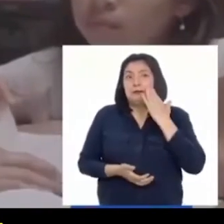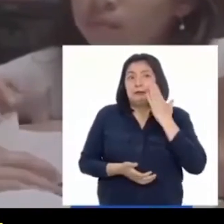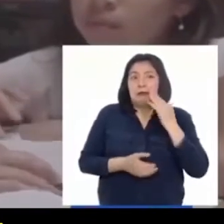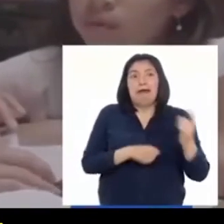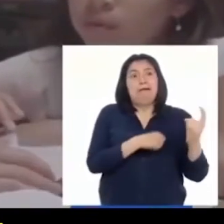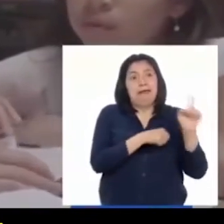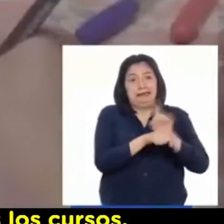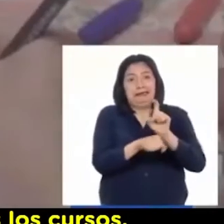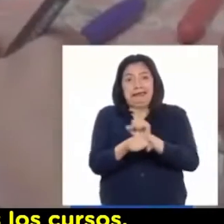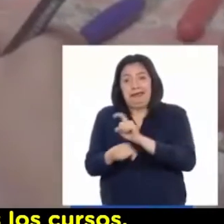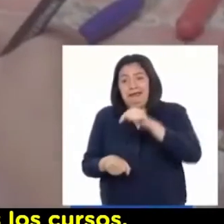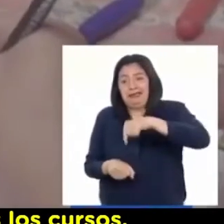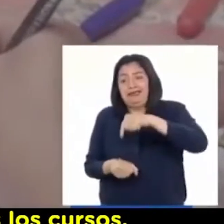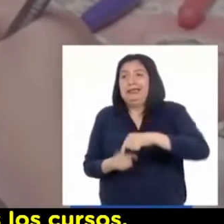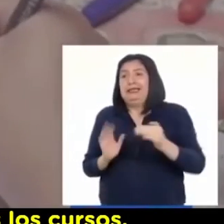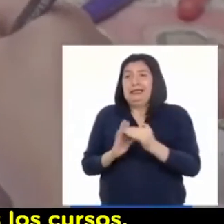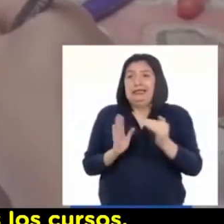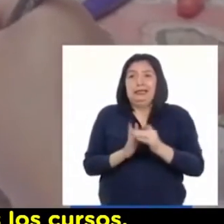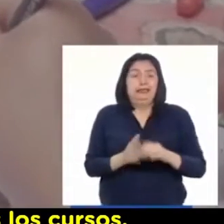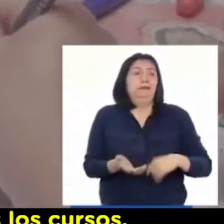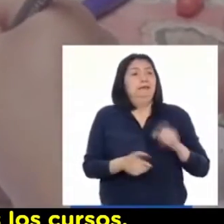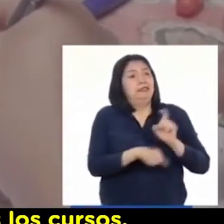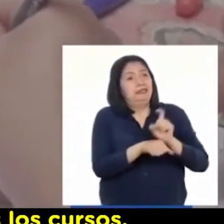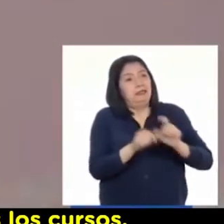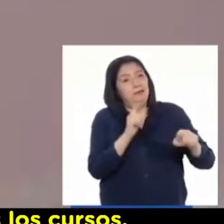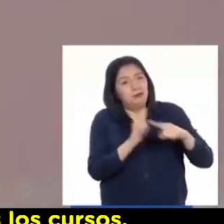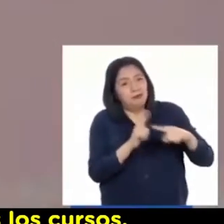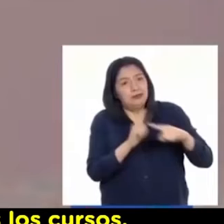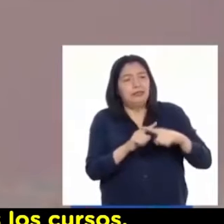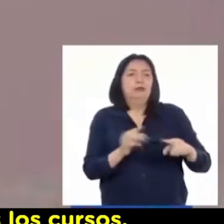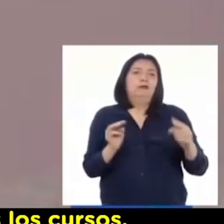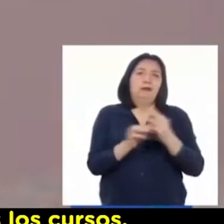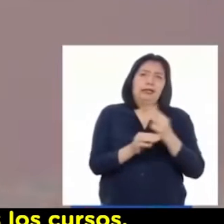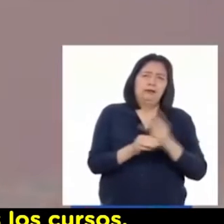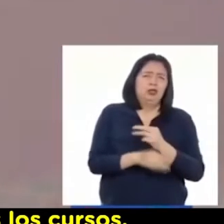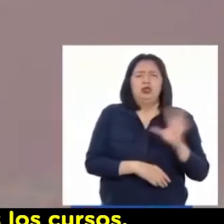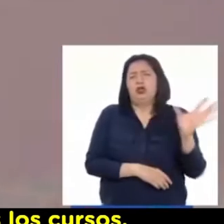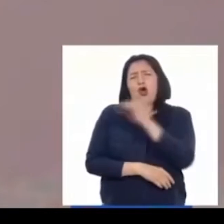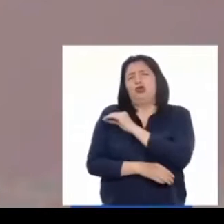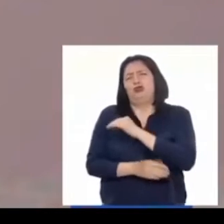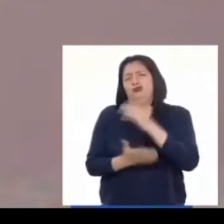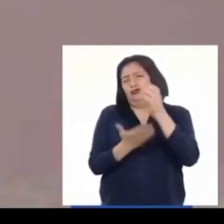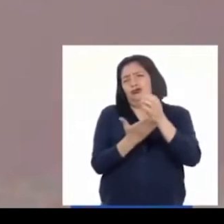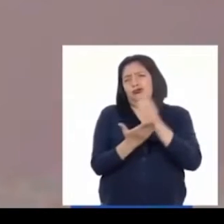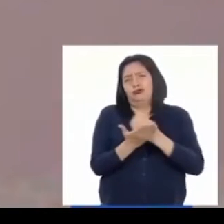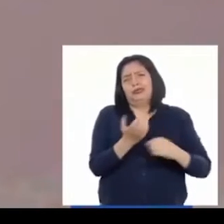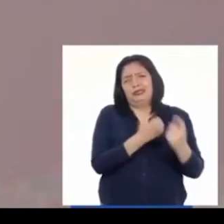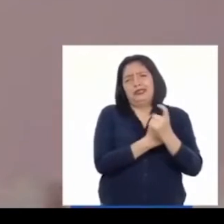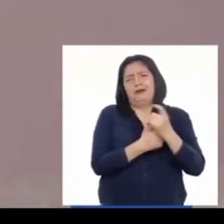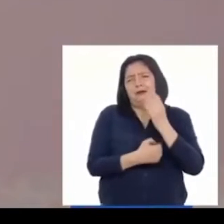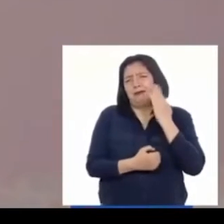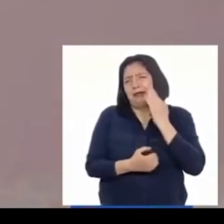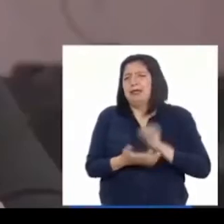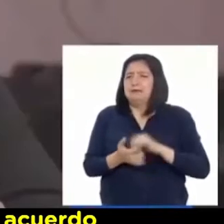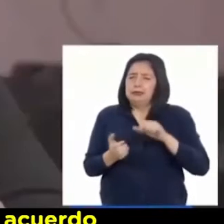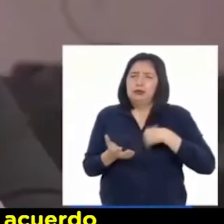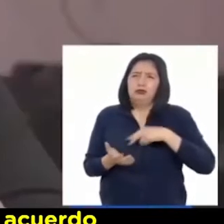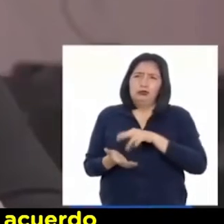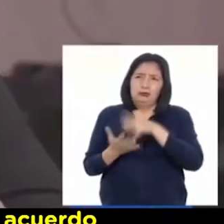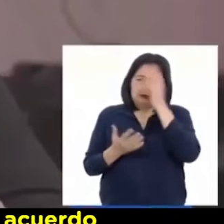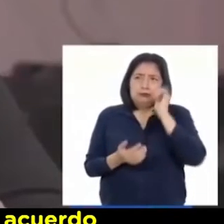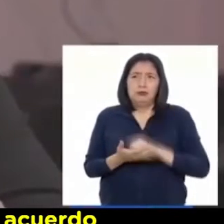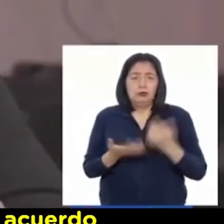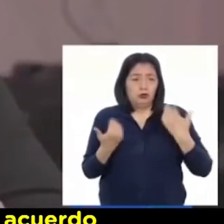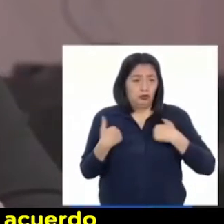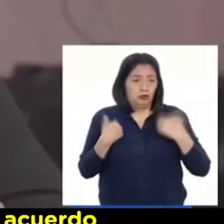enseñaba aquí en la casa, nos enseñaba multiplicación, matemática, todos los cursos, para que nosotros aprendamos. Yo